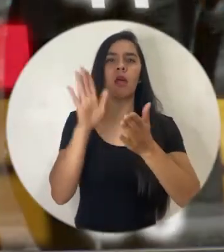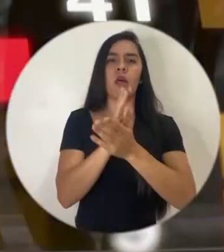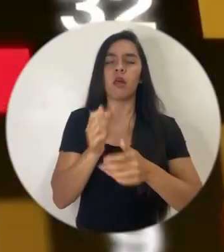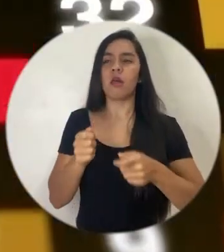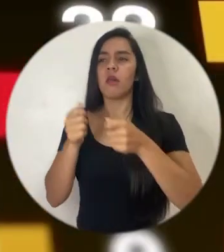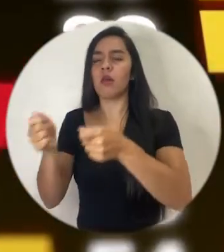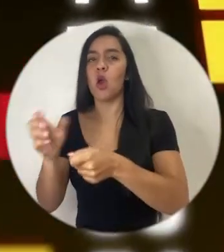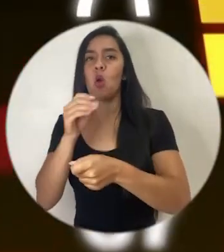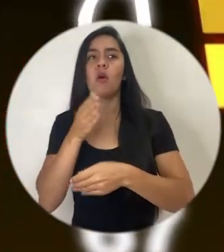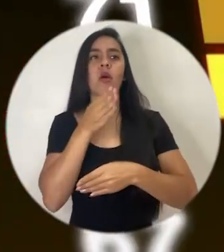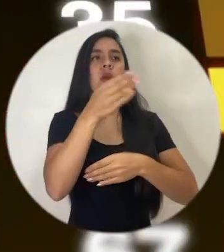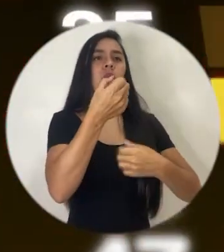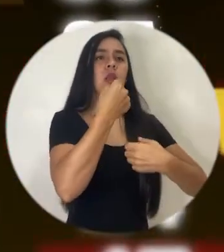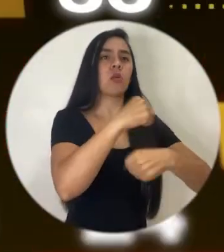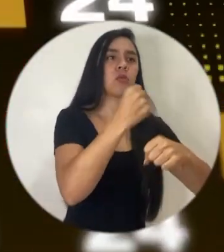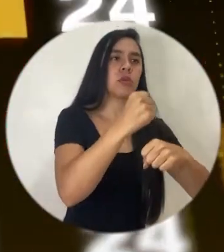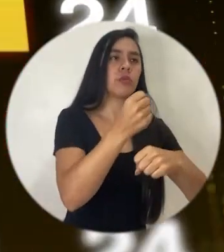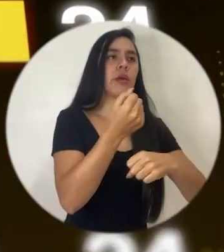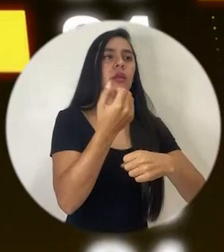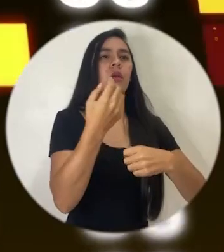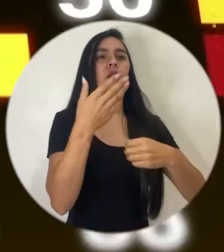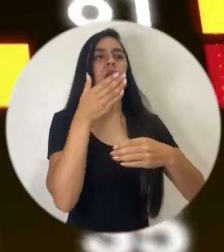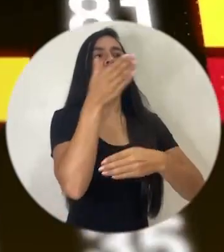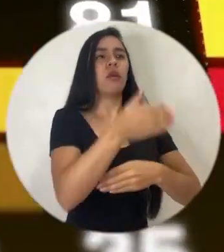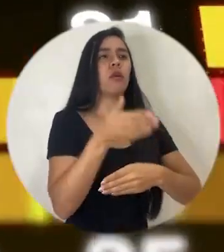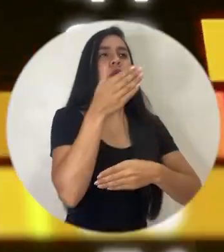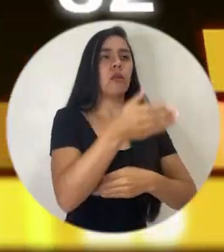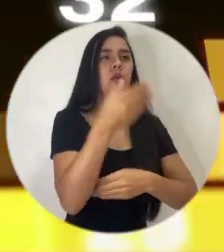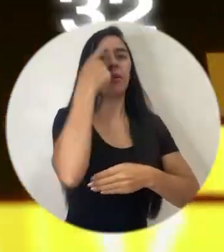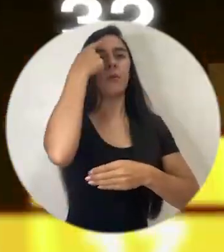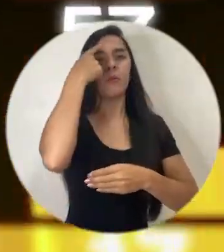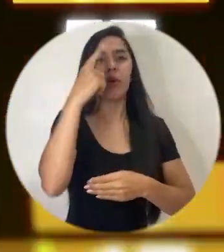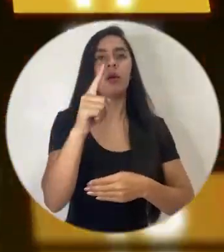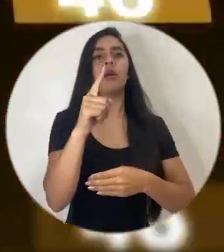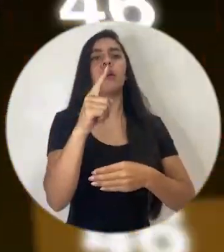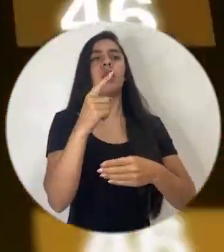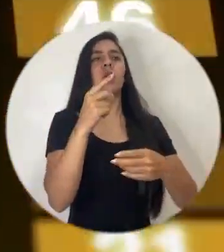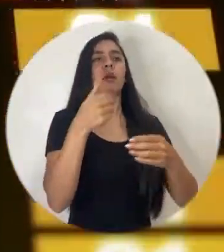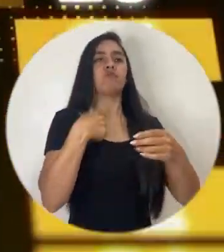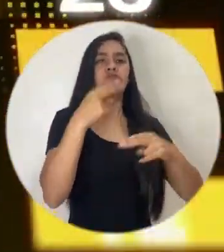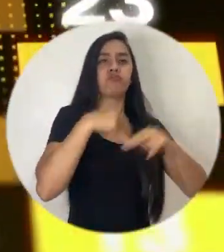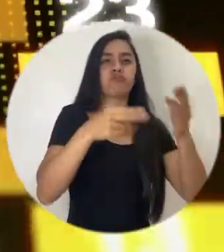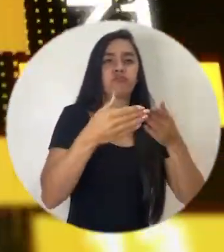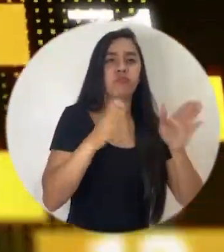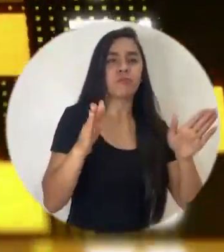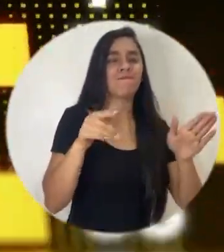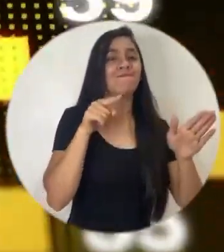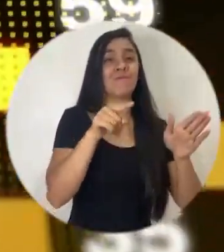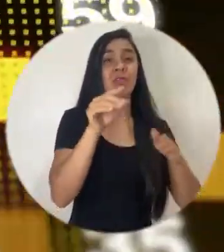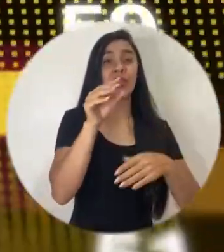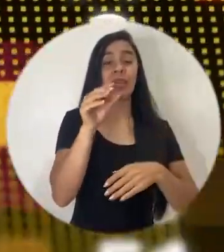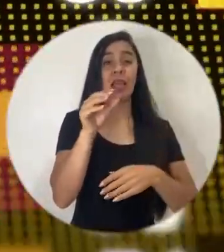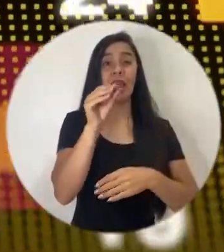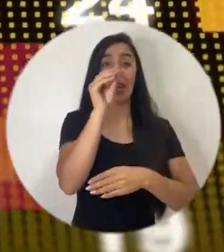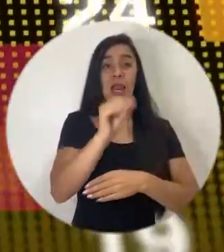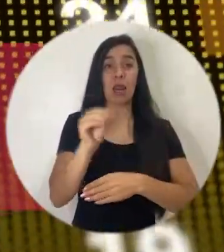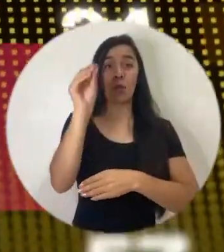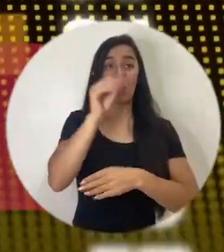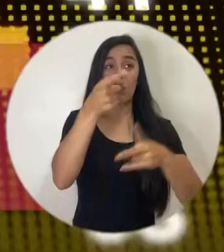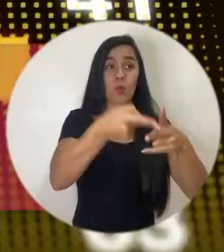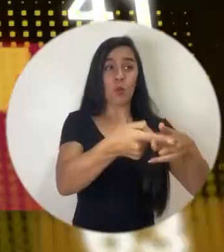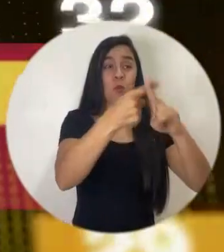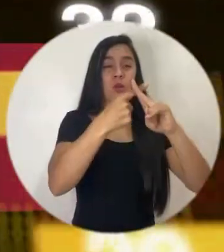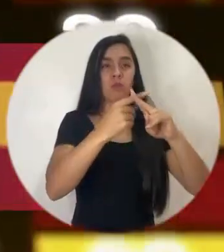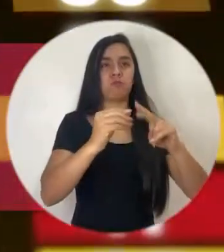municipalidad un permiso para abrir un negocio, eso va incrementando el costo del crédito. Entonces, la iniciativa de una tasa